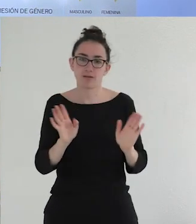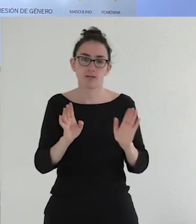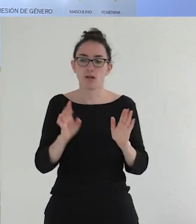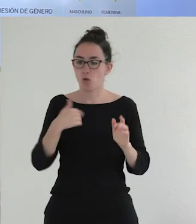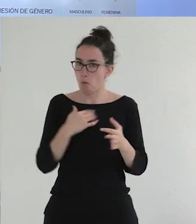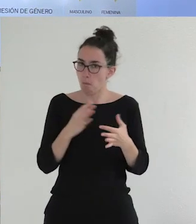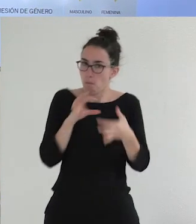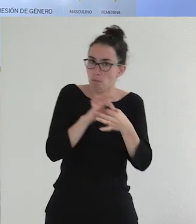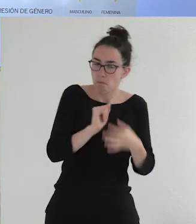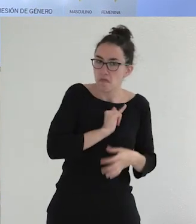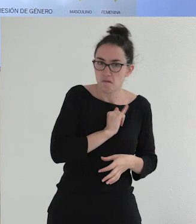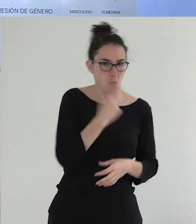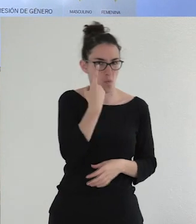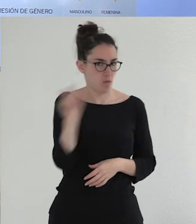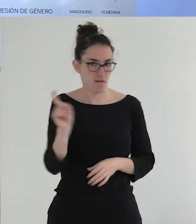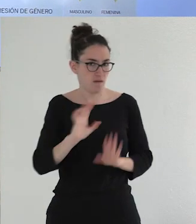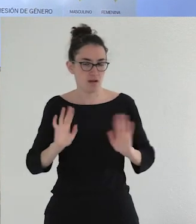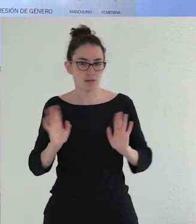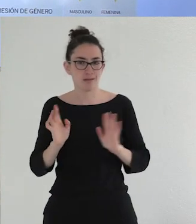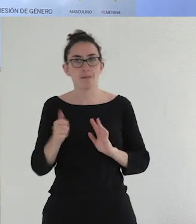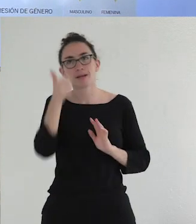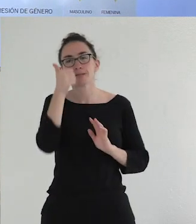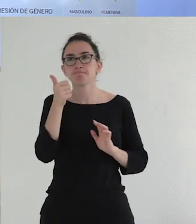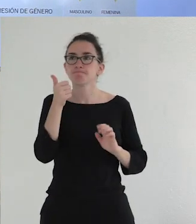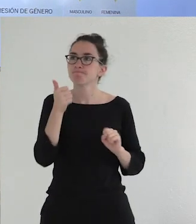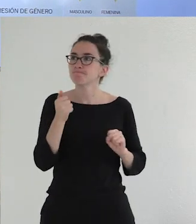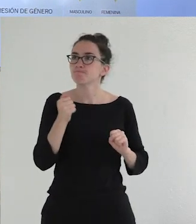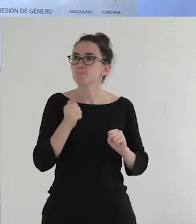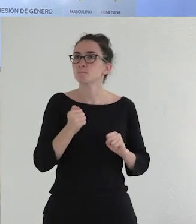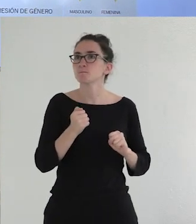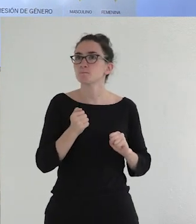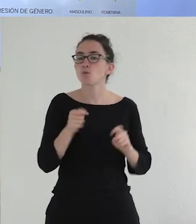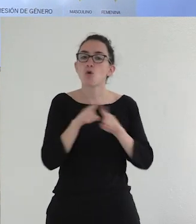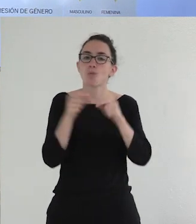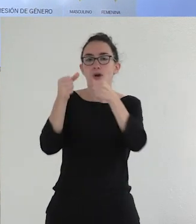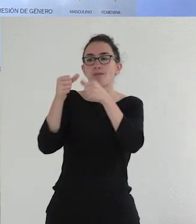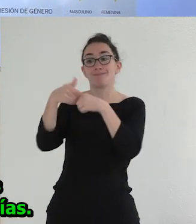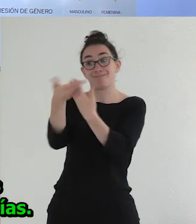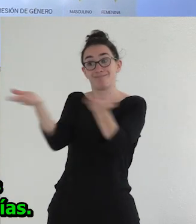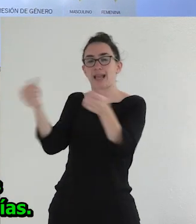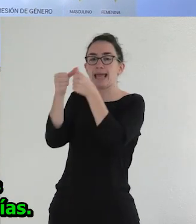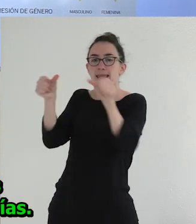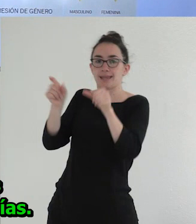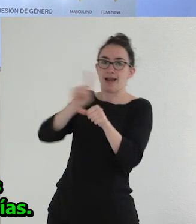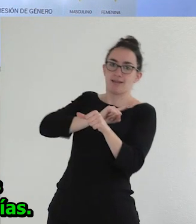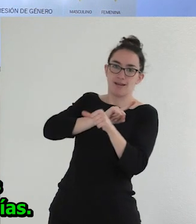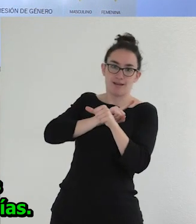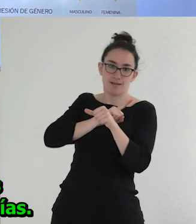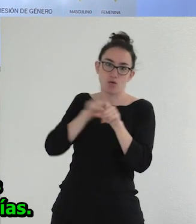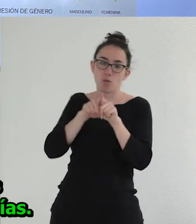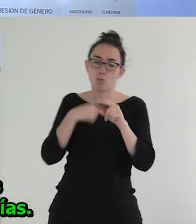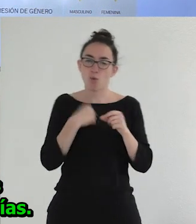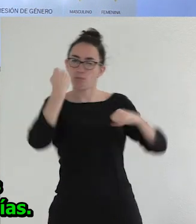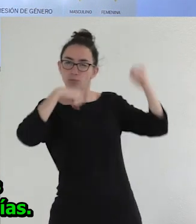identifique, sino que es más bien una etiqueta externa o social que define una serie